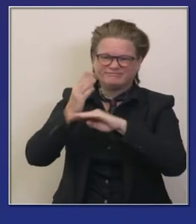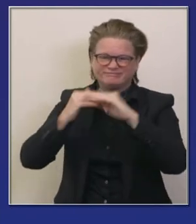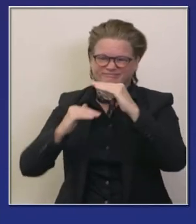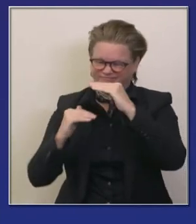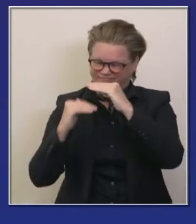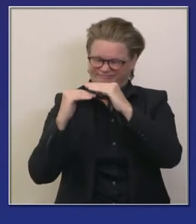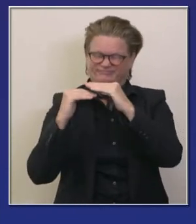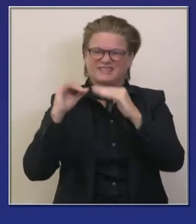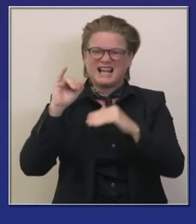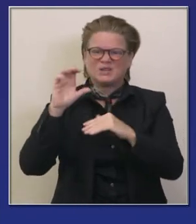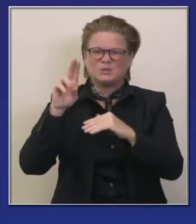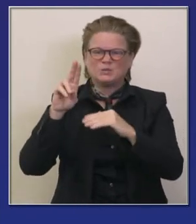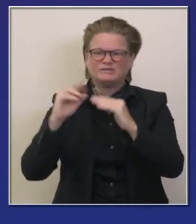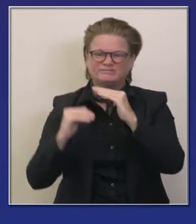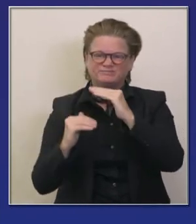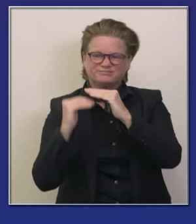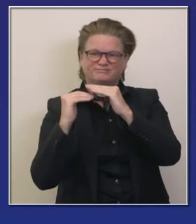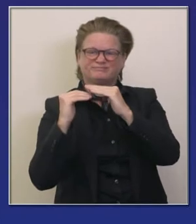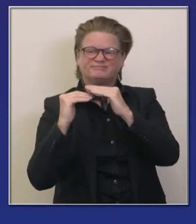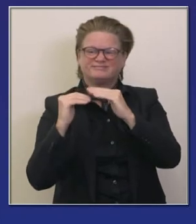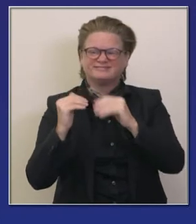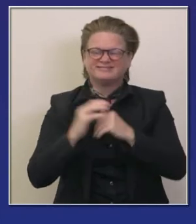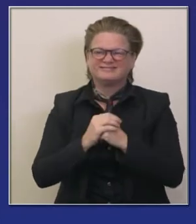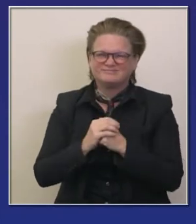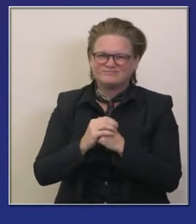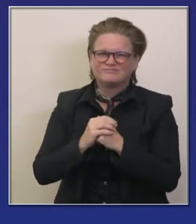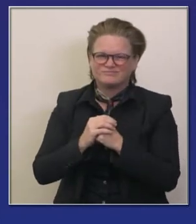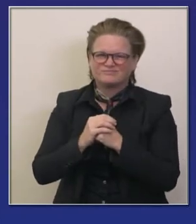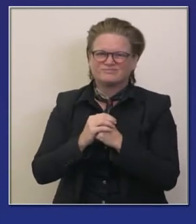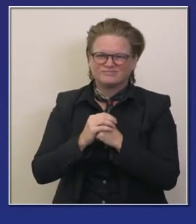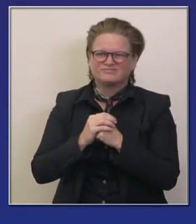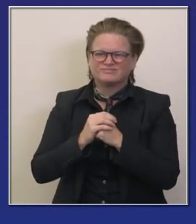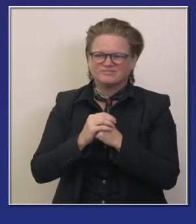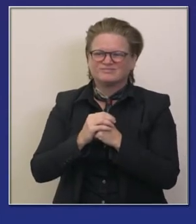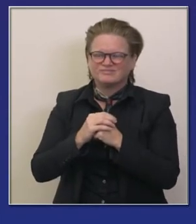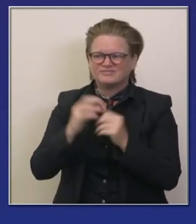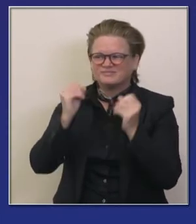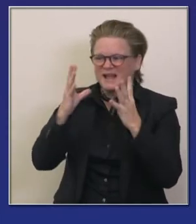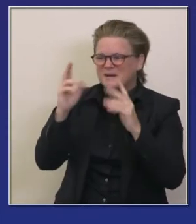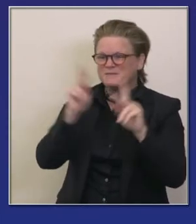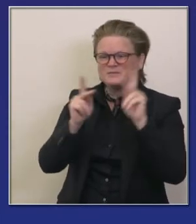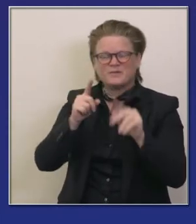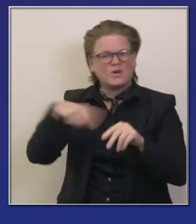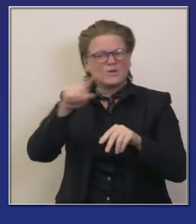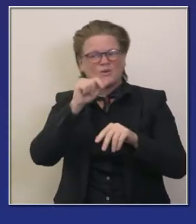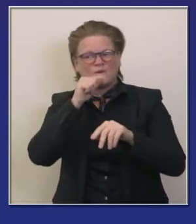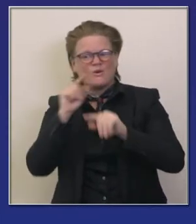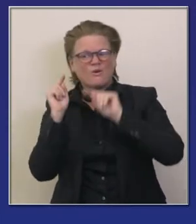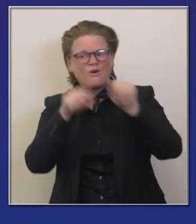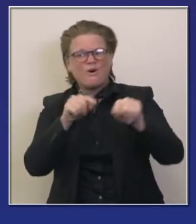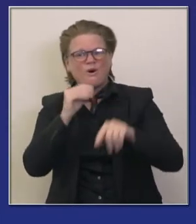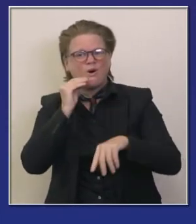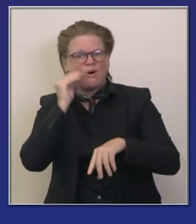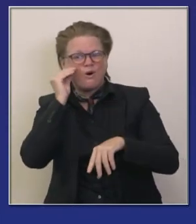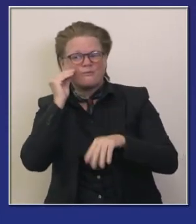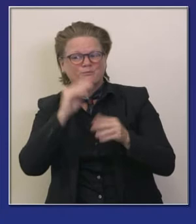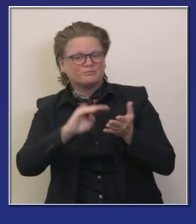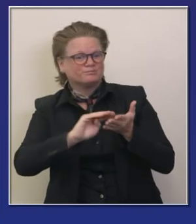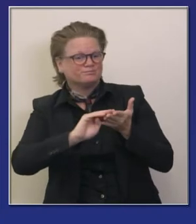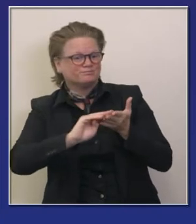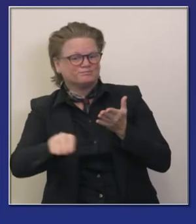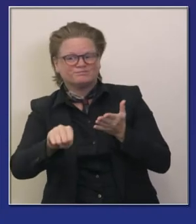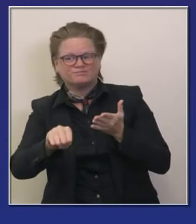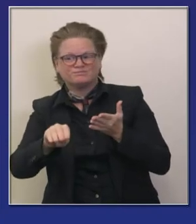dando oportunidad a que gente en casa pueda recibir oxígeno y apoyo de paramédicos ese programa